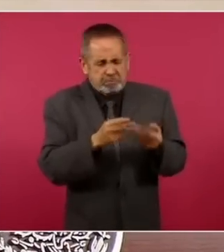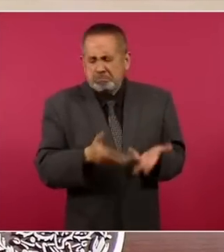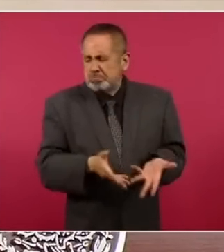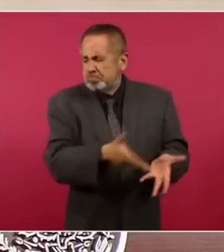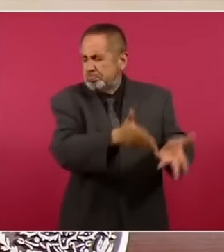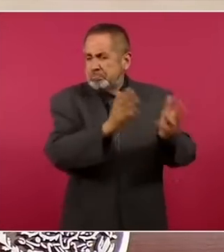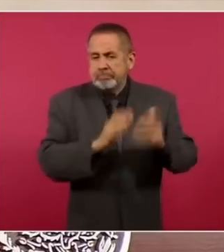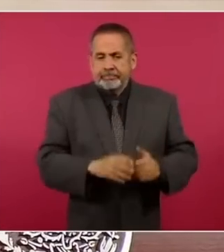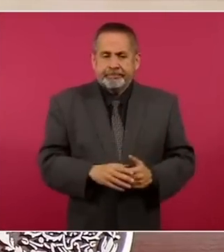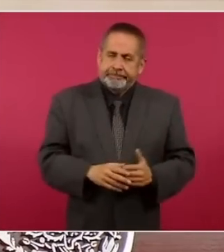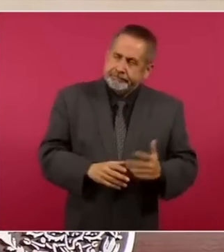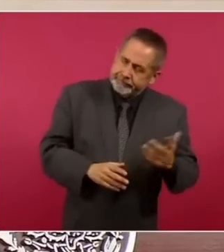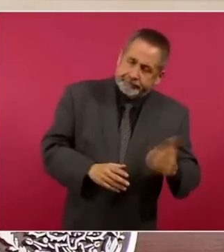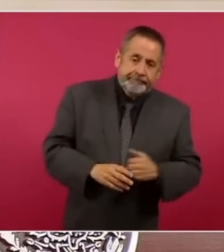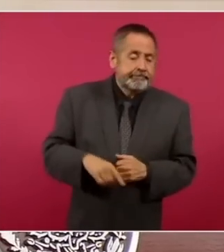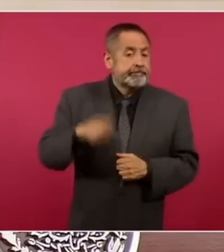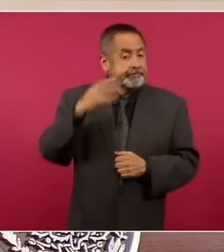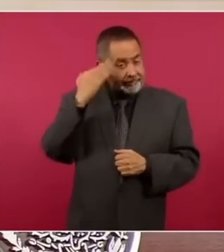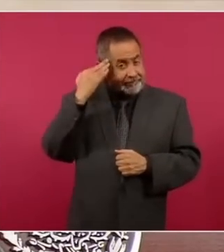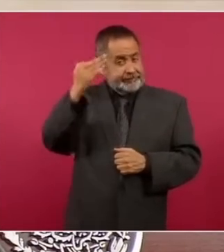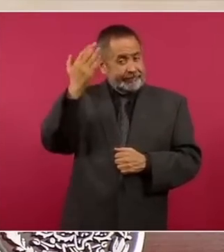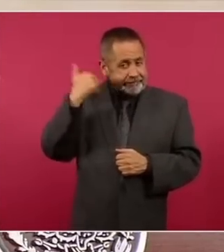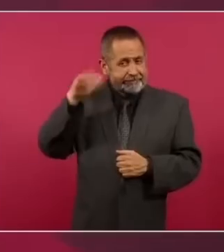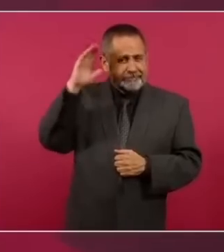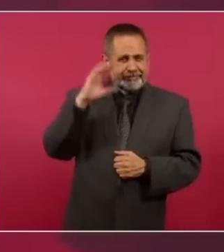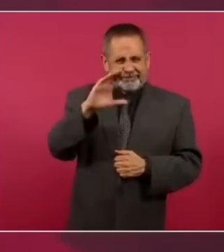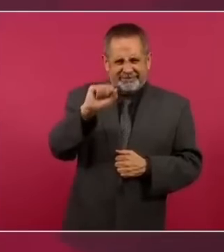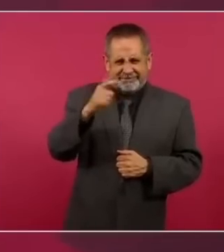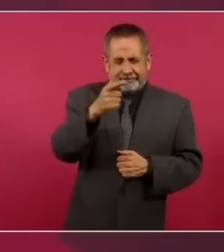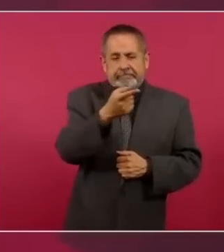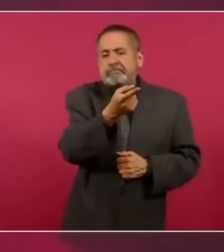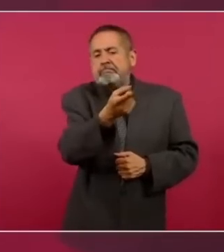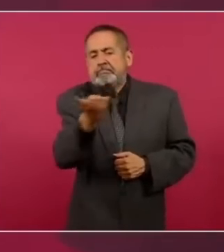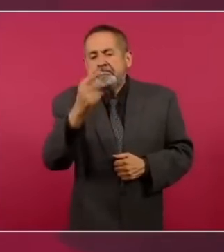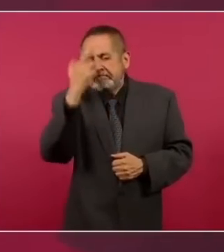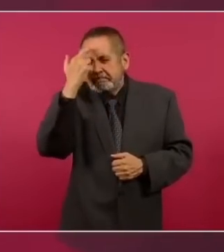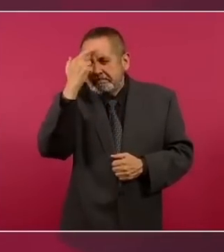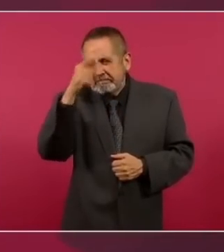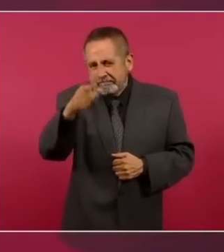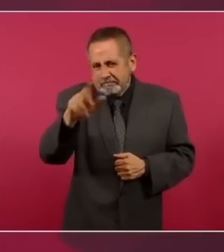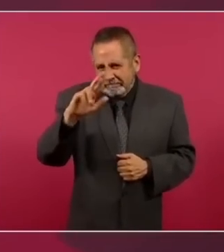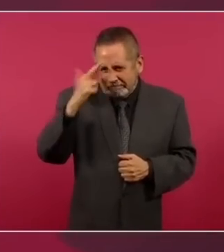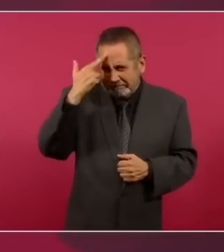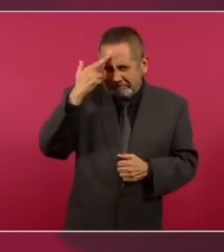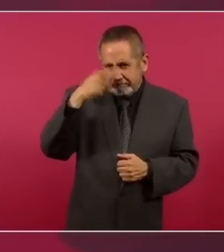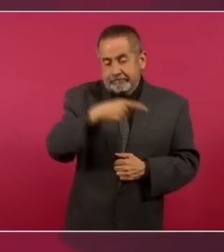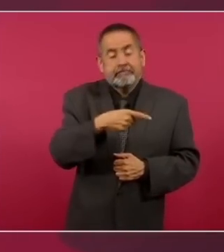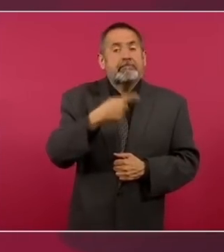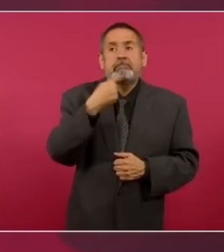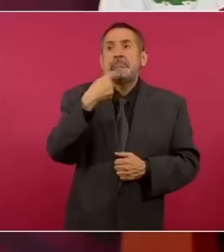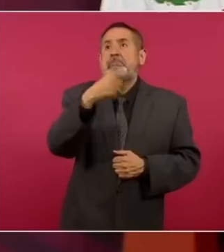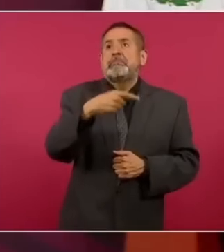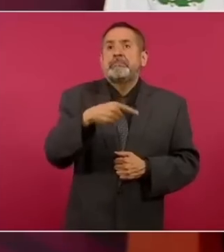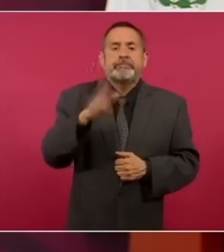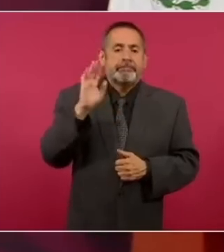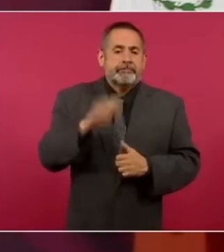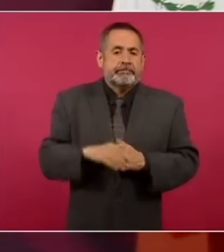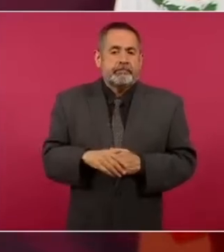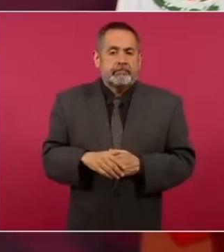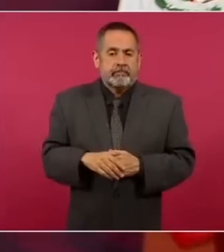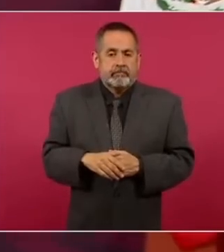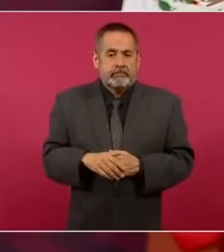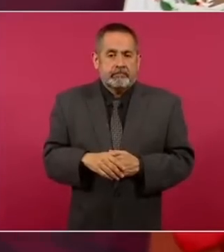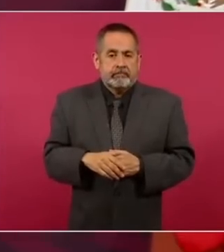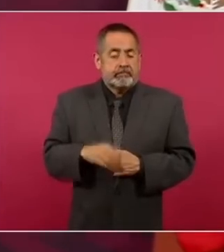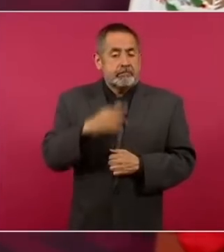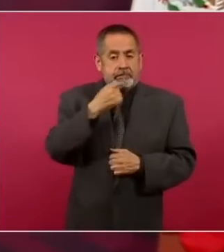En ese entonces, a lo mejor lo recuerdan algunos, empezaron a hablar de que nos íbamos a